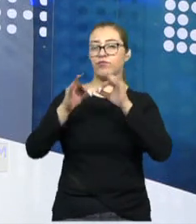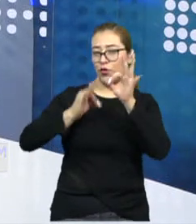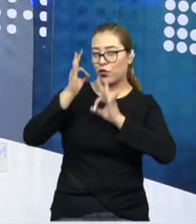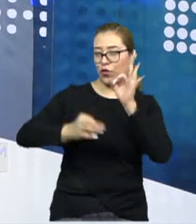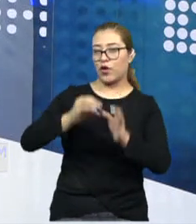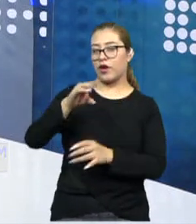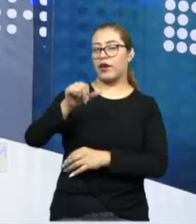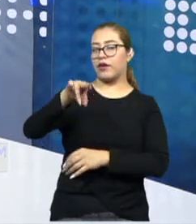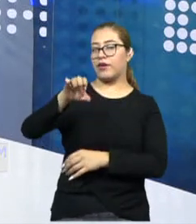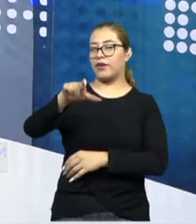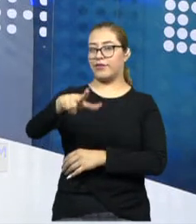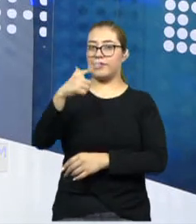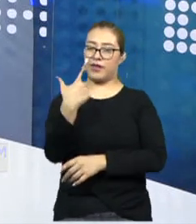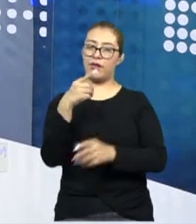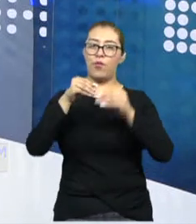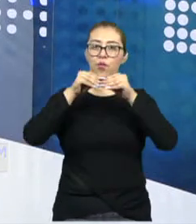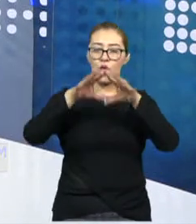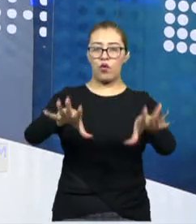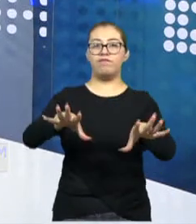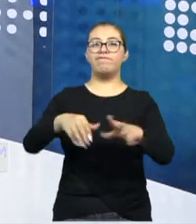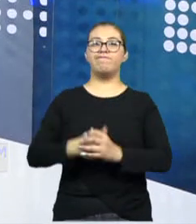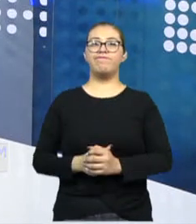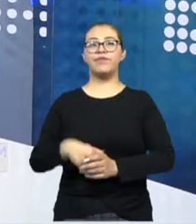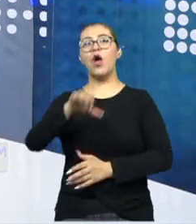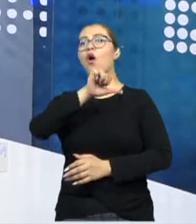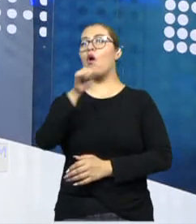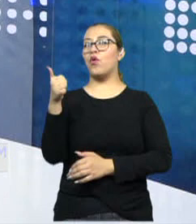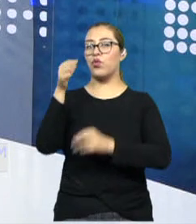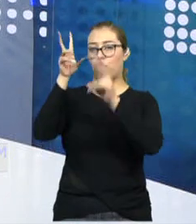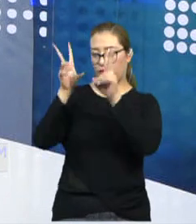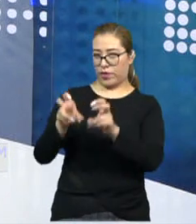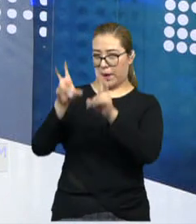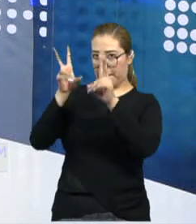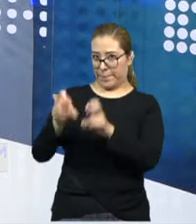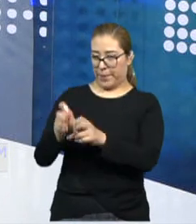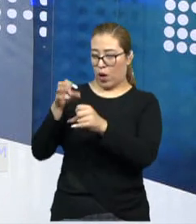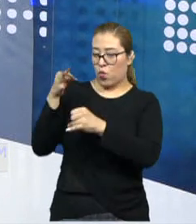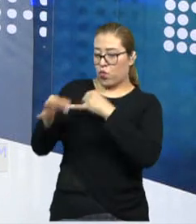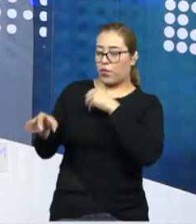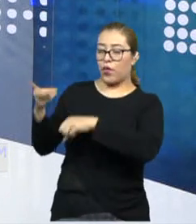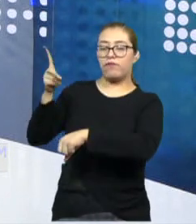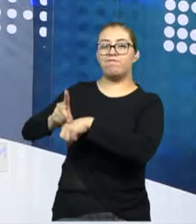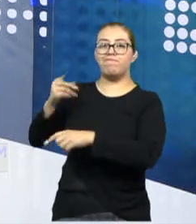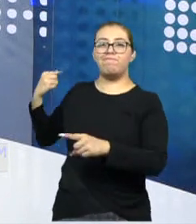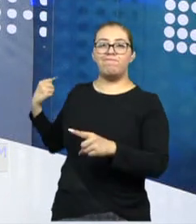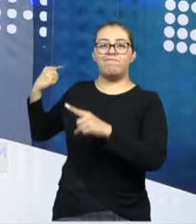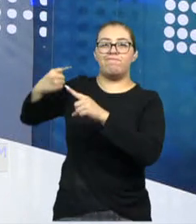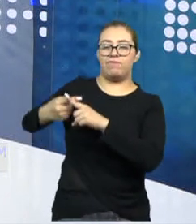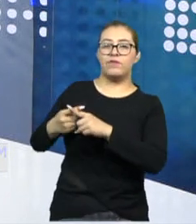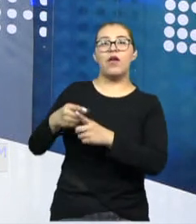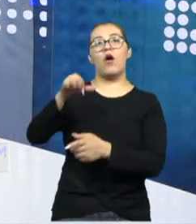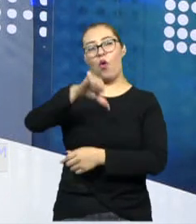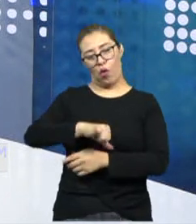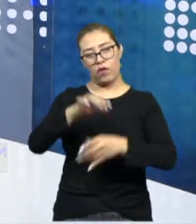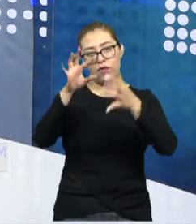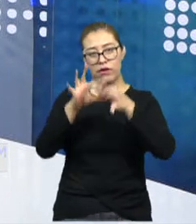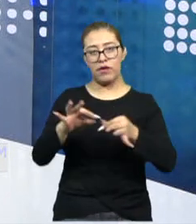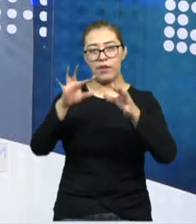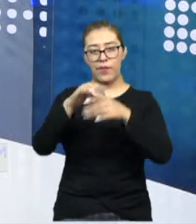Doctor, hay otro tema que se ha tocado durante los últimos días. Hoy lo abordaron, ayer también.